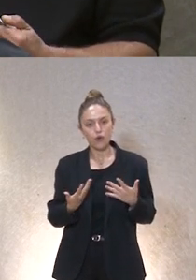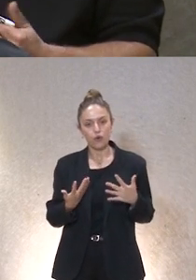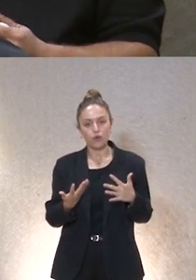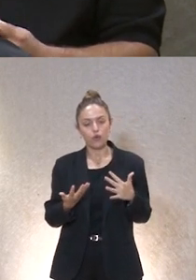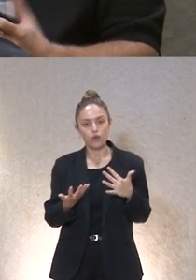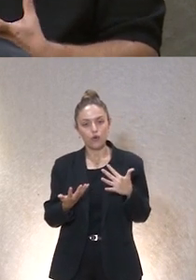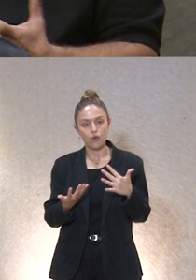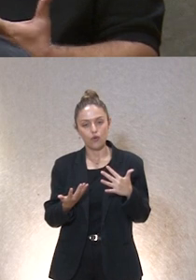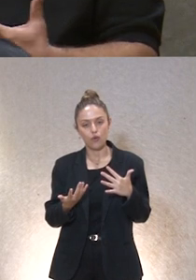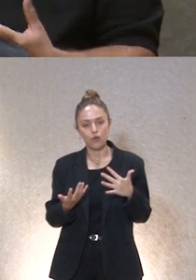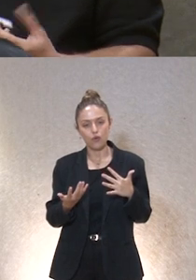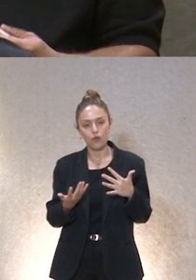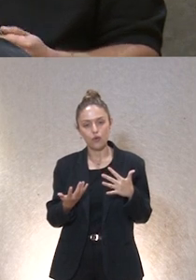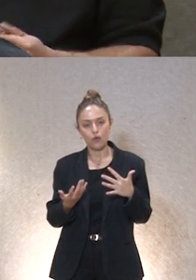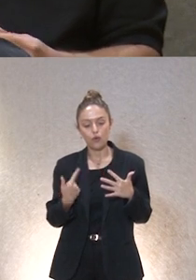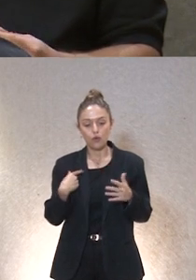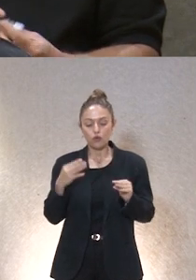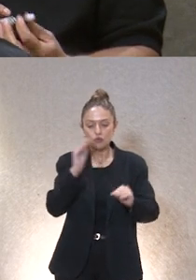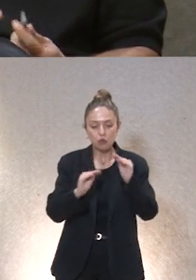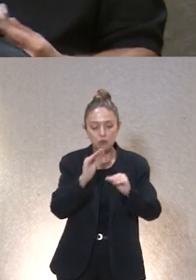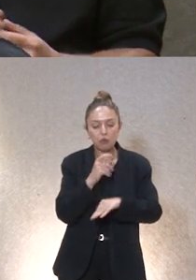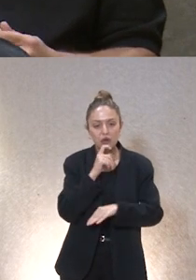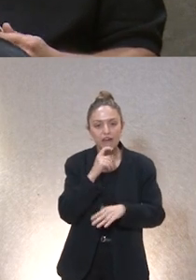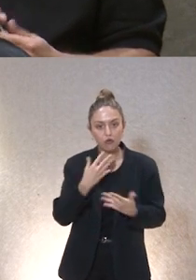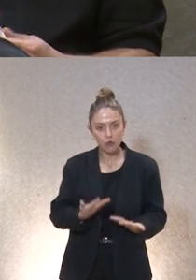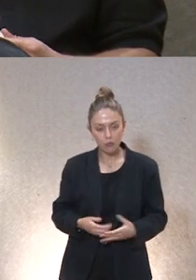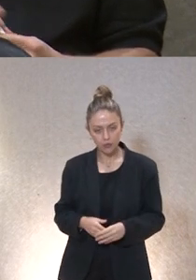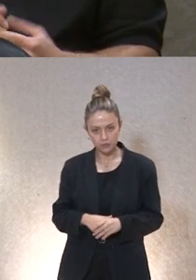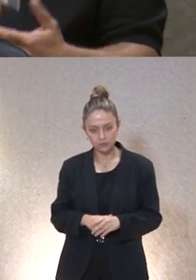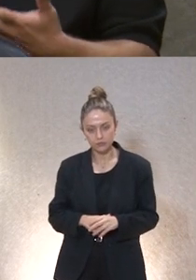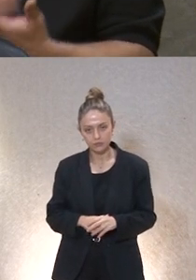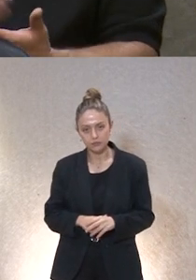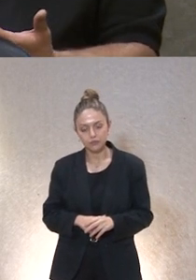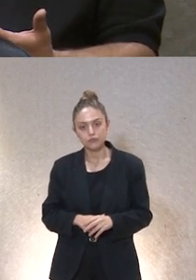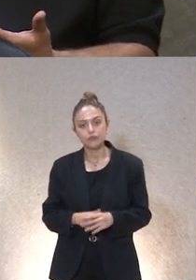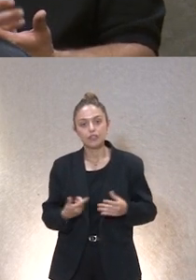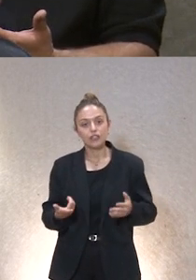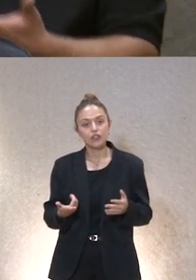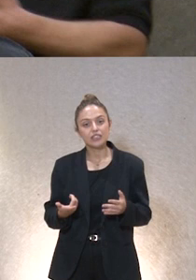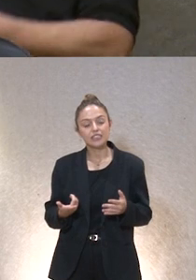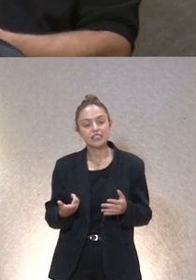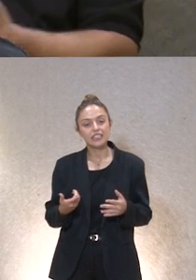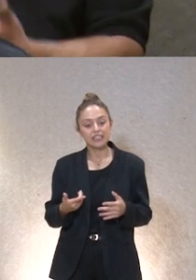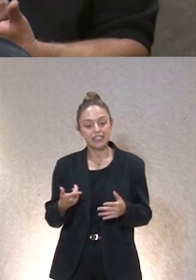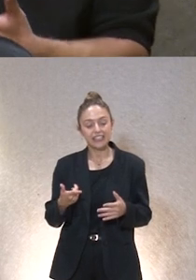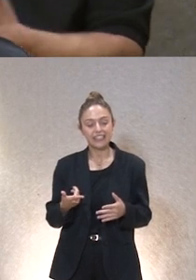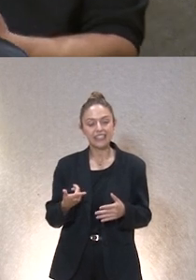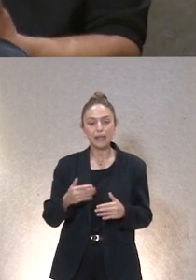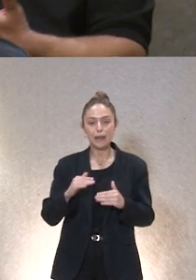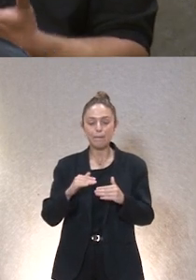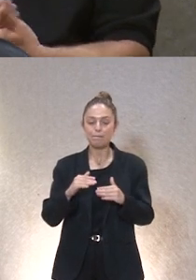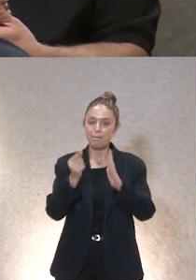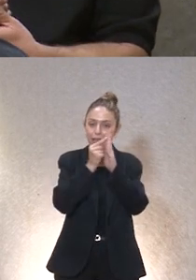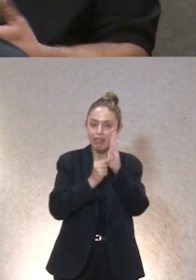¿no? de qué modo se pueden ir solventando esas restricciones y otra de los grandes escollos es mantener lo ya